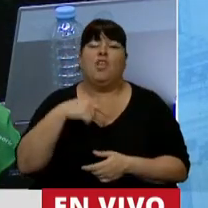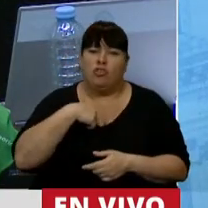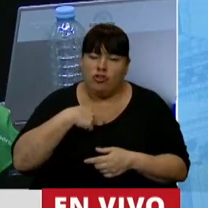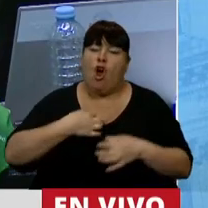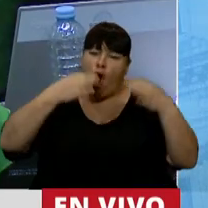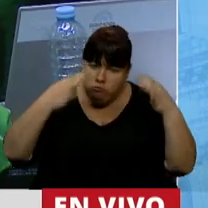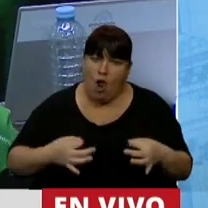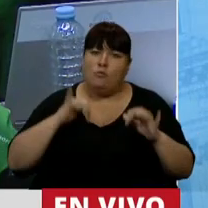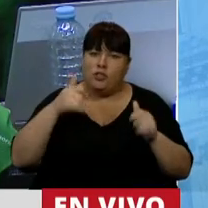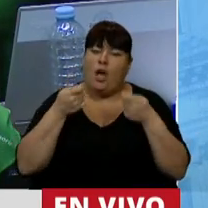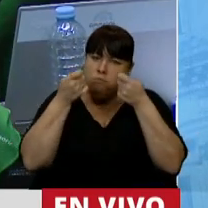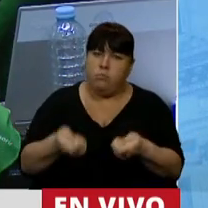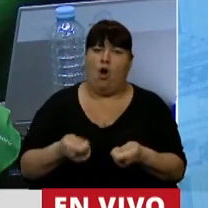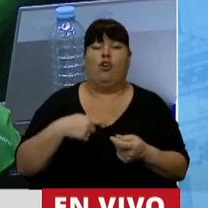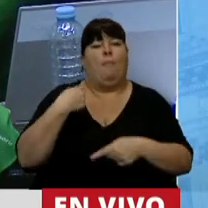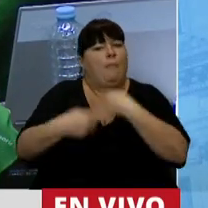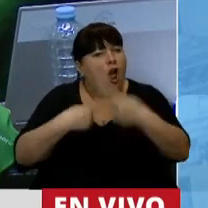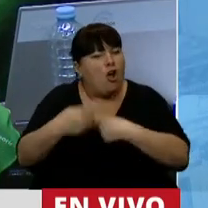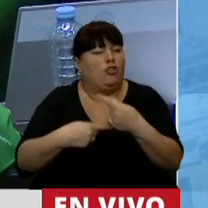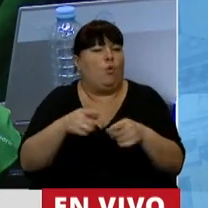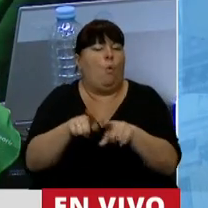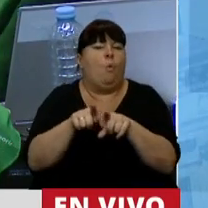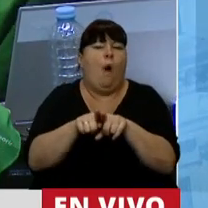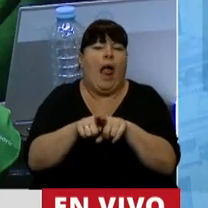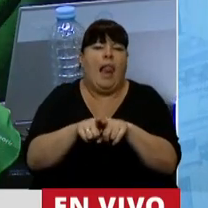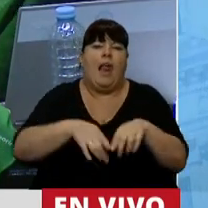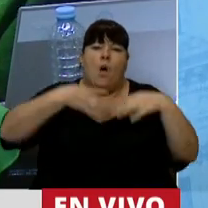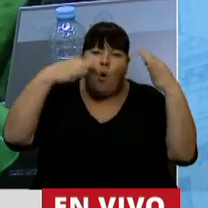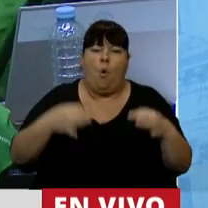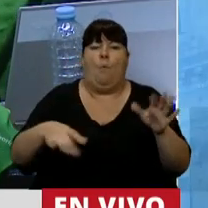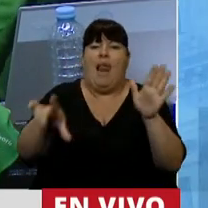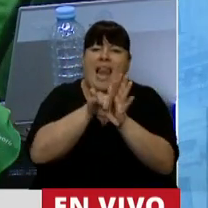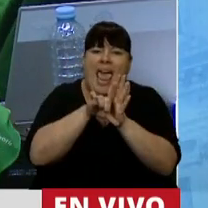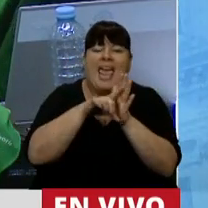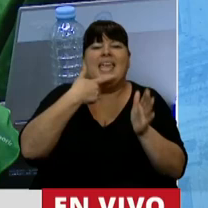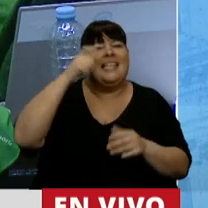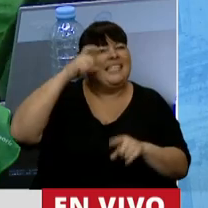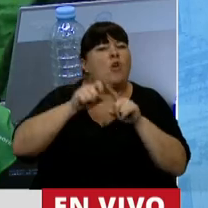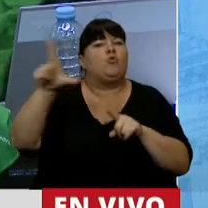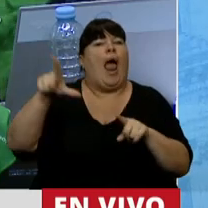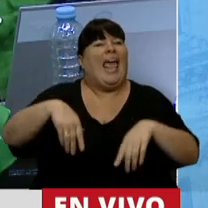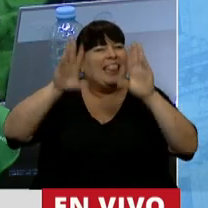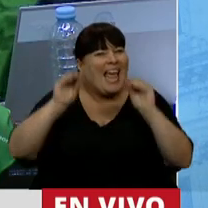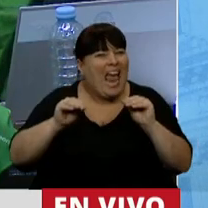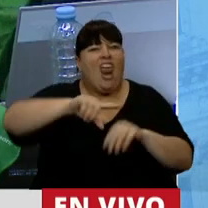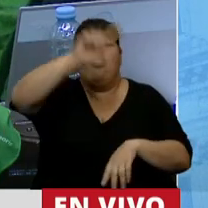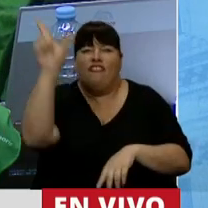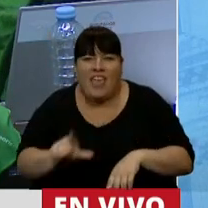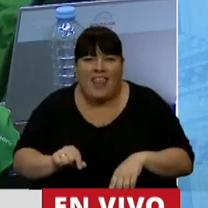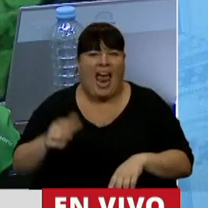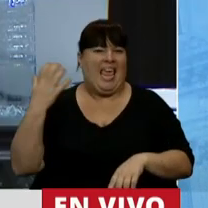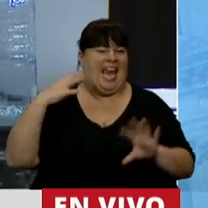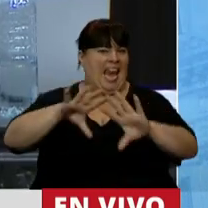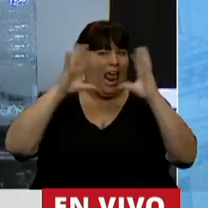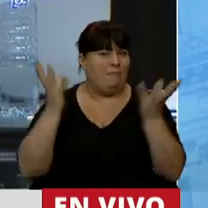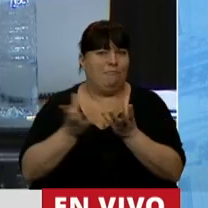mi compromiso para avanzar en la implementación de una ley sexual integral, federal y universal,